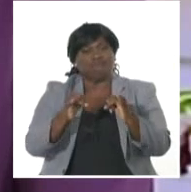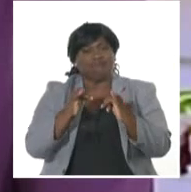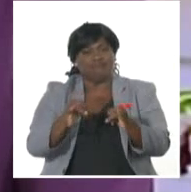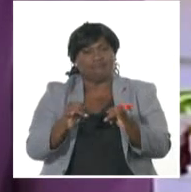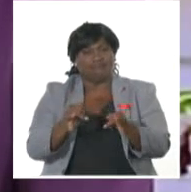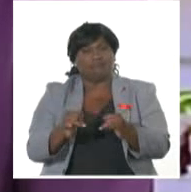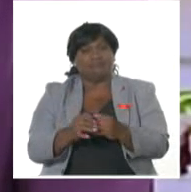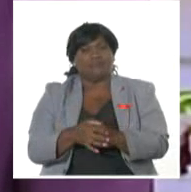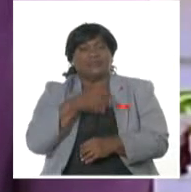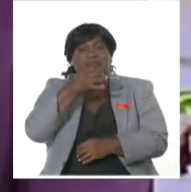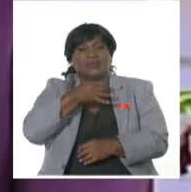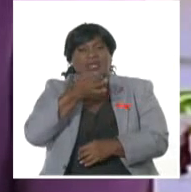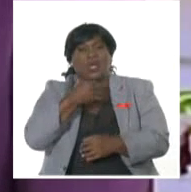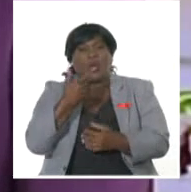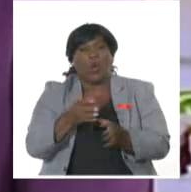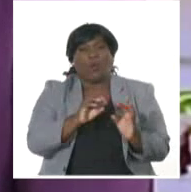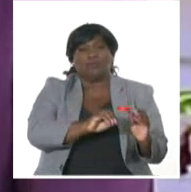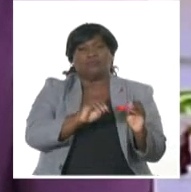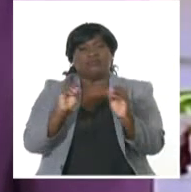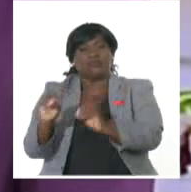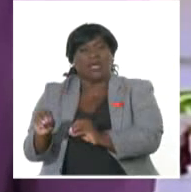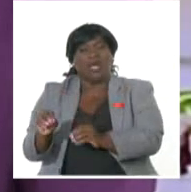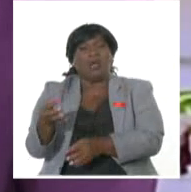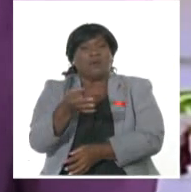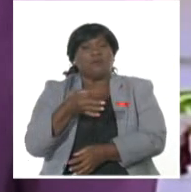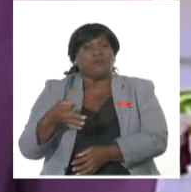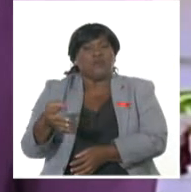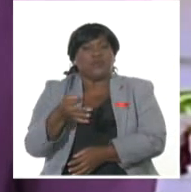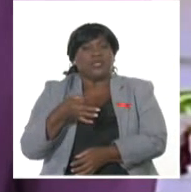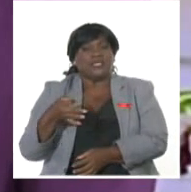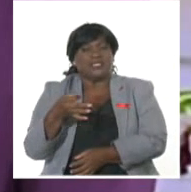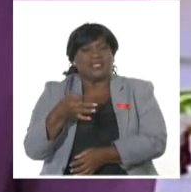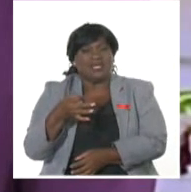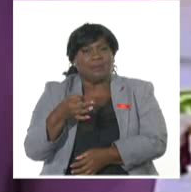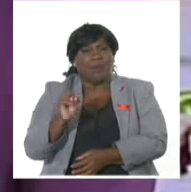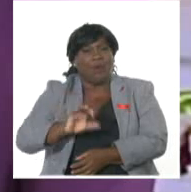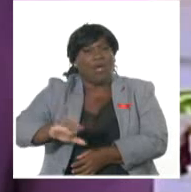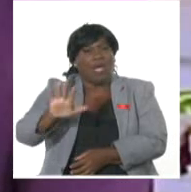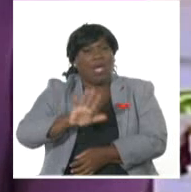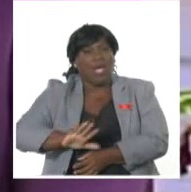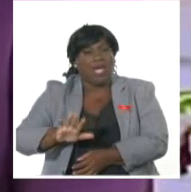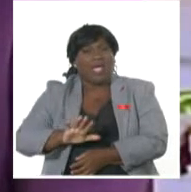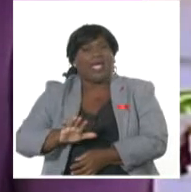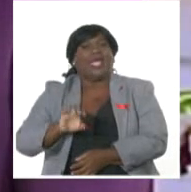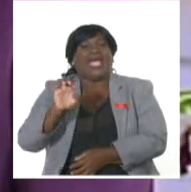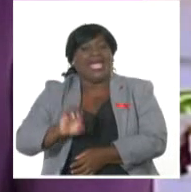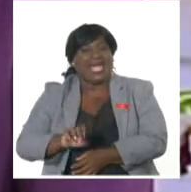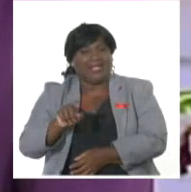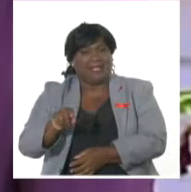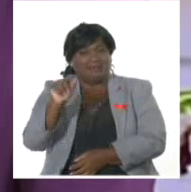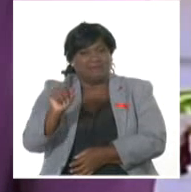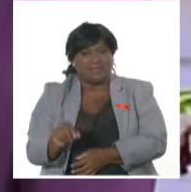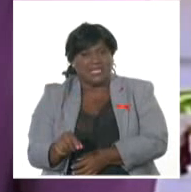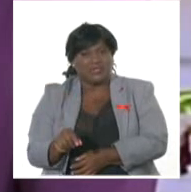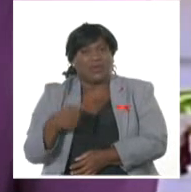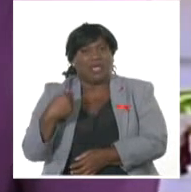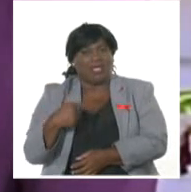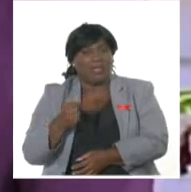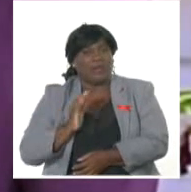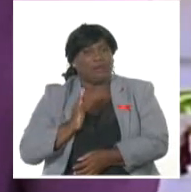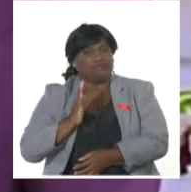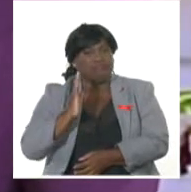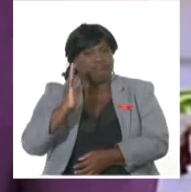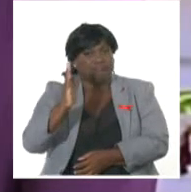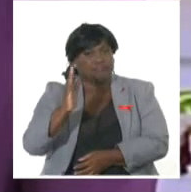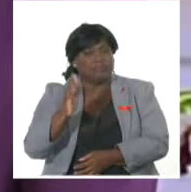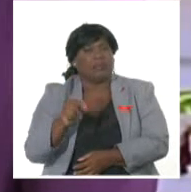del traslado hacia los municipios del este de pasajeros que debieron continuar su viaje hacia esos territorios,